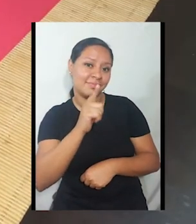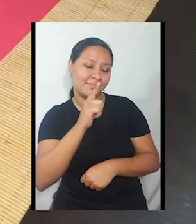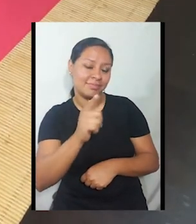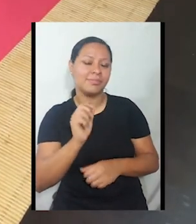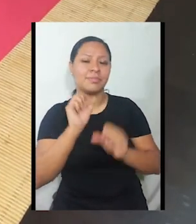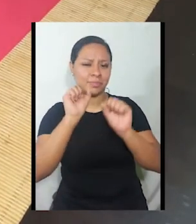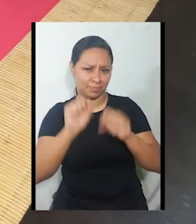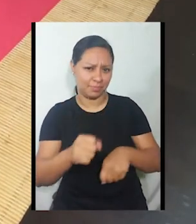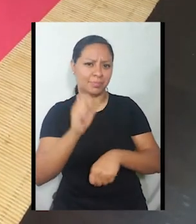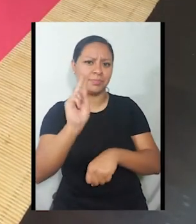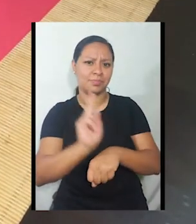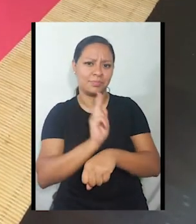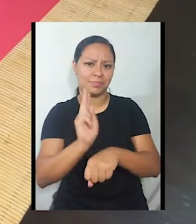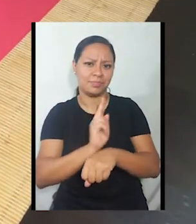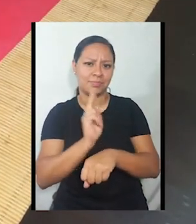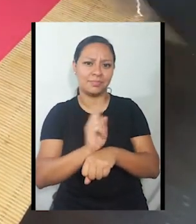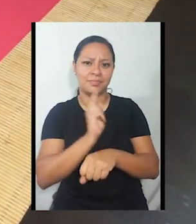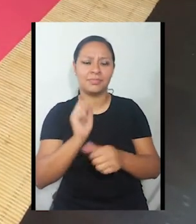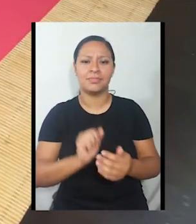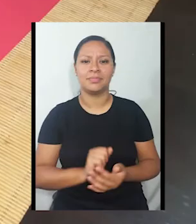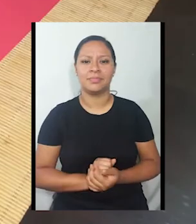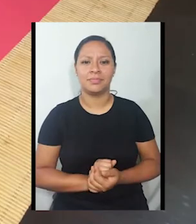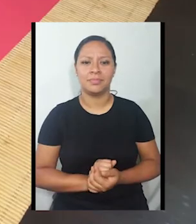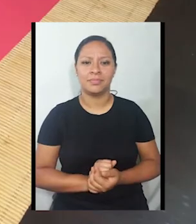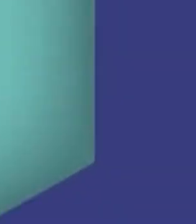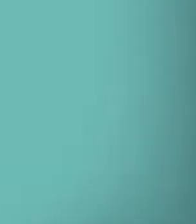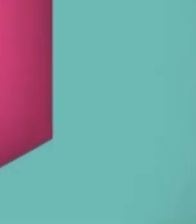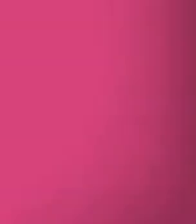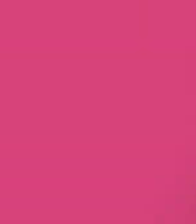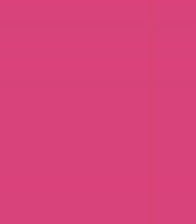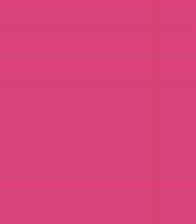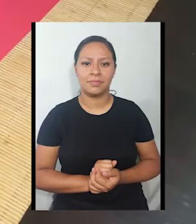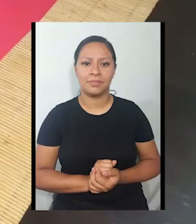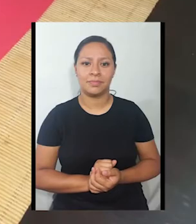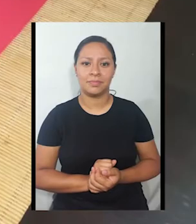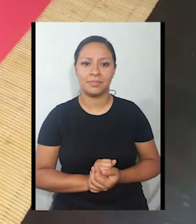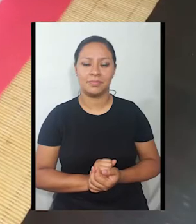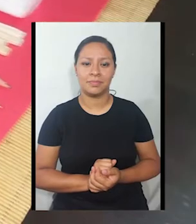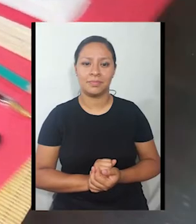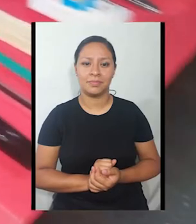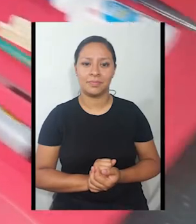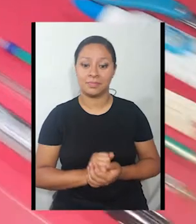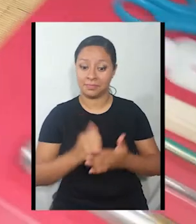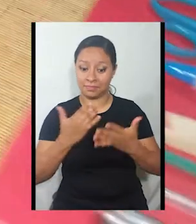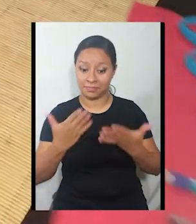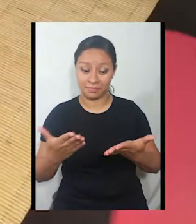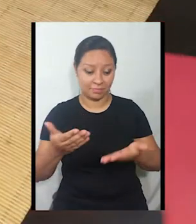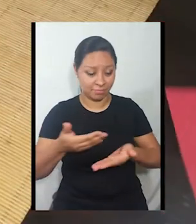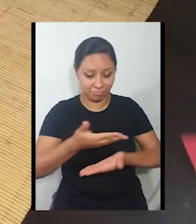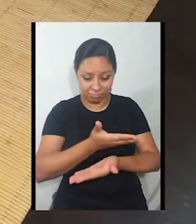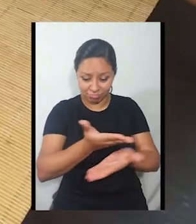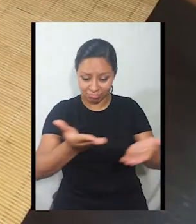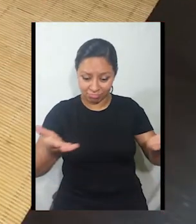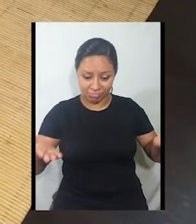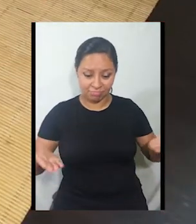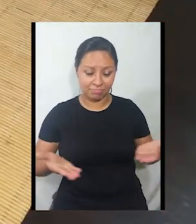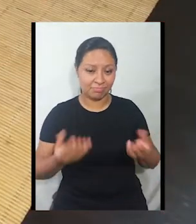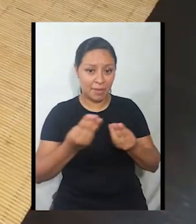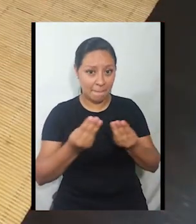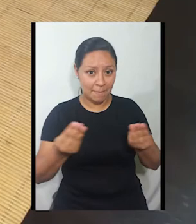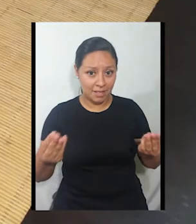problema. Cualquier linterna pueden utilizarla. Una vez que tenemos todos estos materiales,